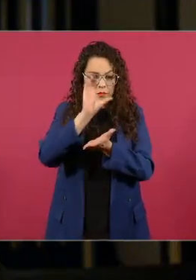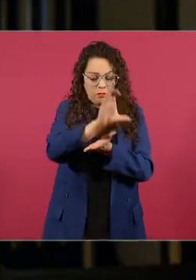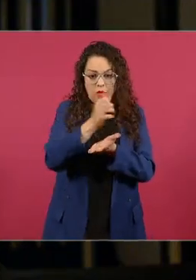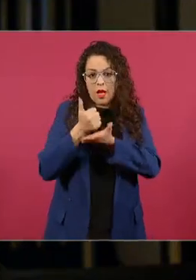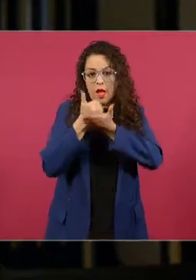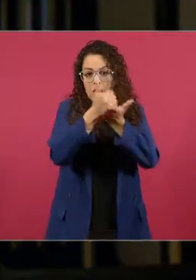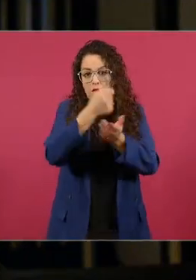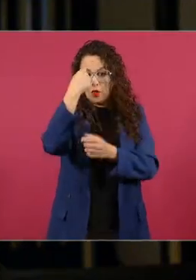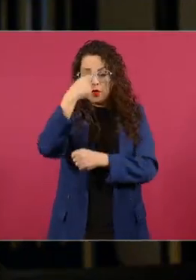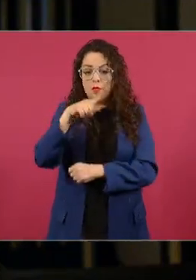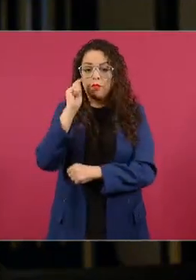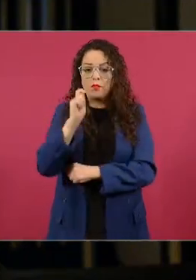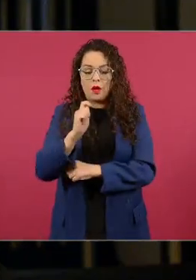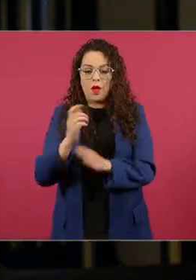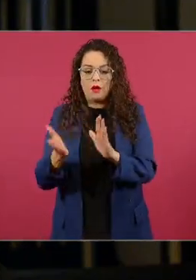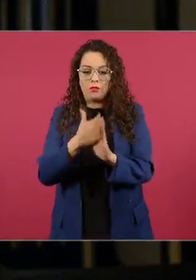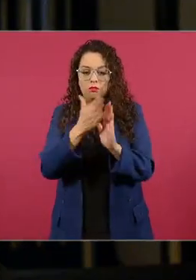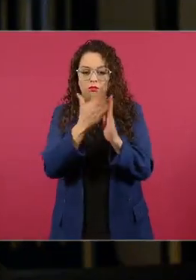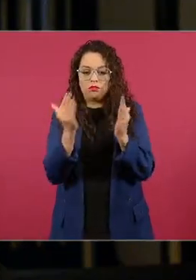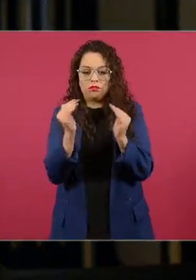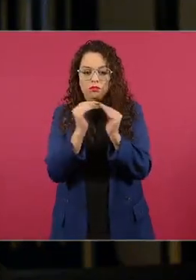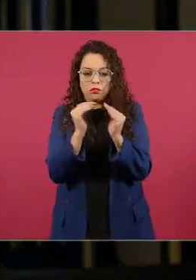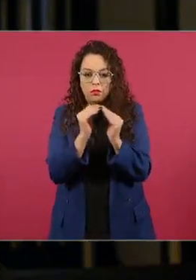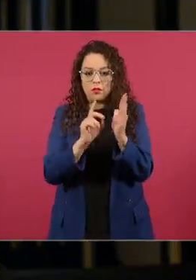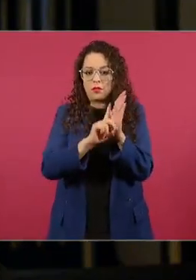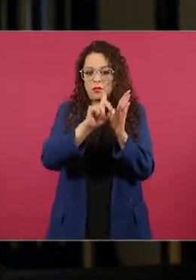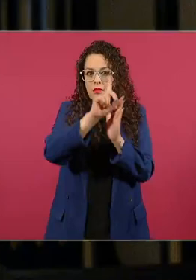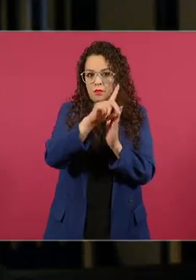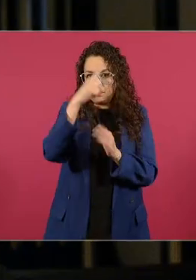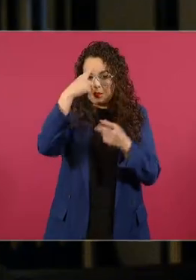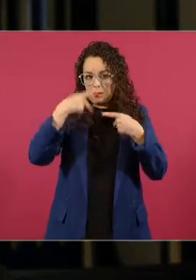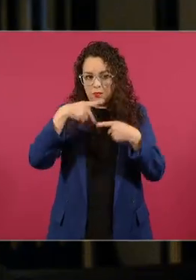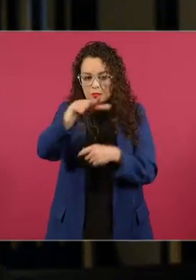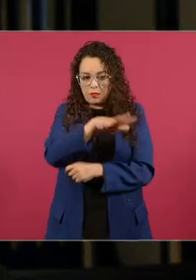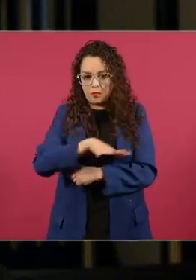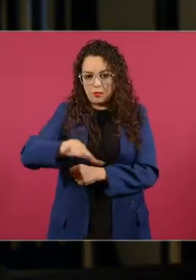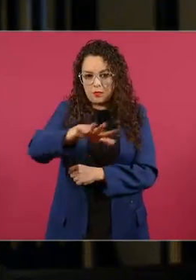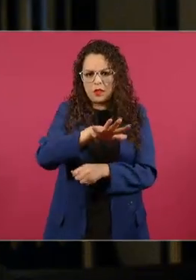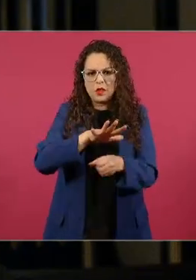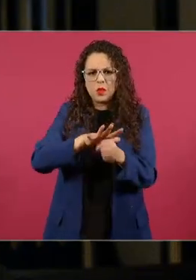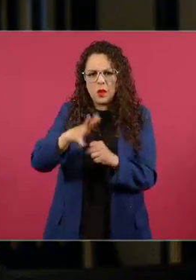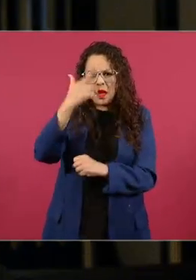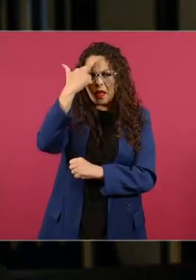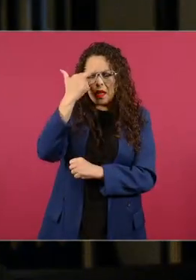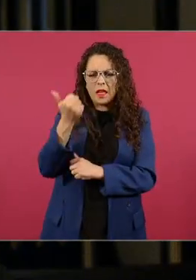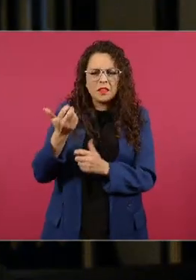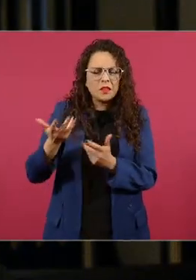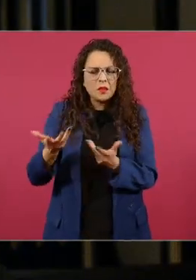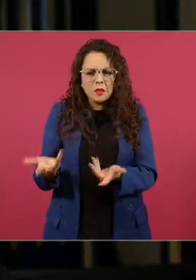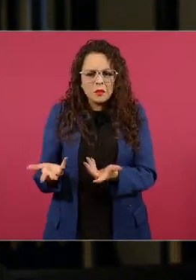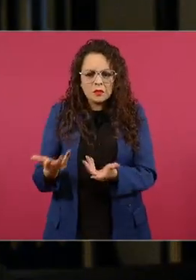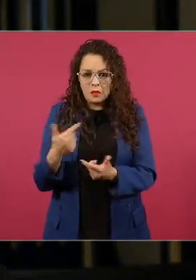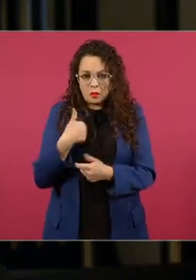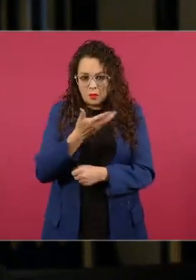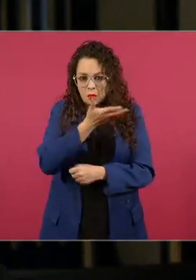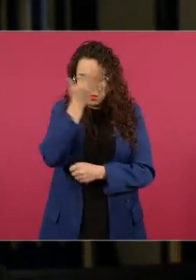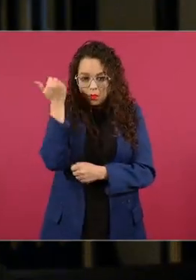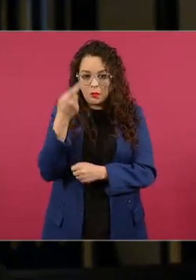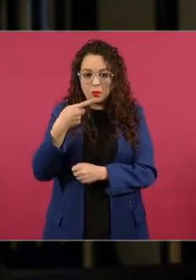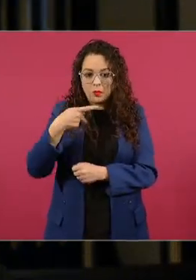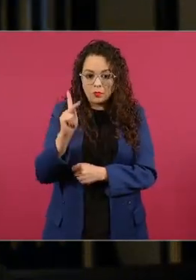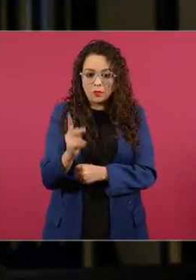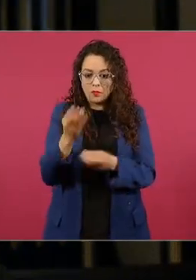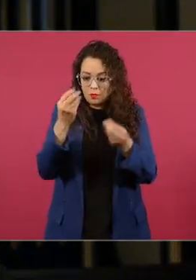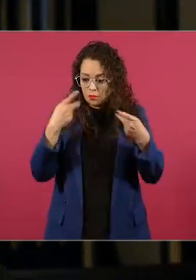no entiendo cuáles sean las razones pero está apartó de la posibilidad de tener vivienda a millones de